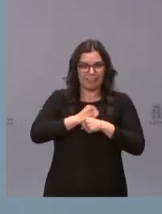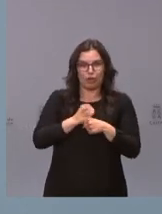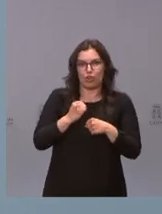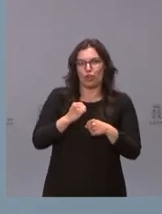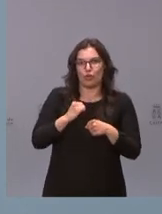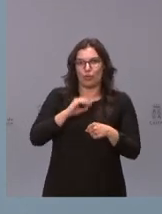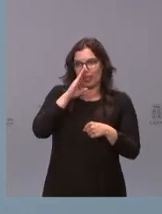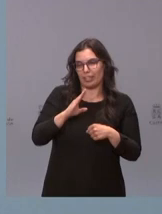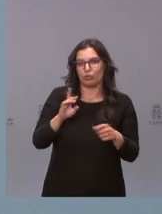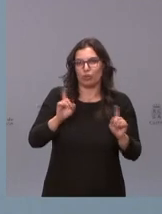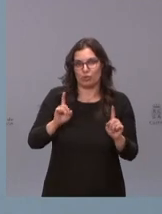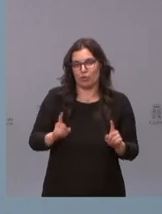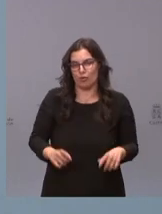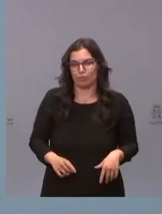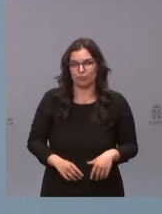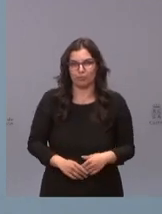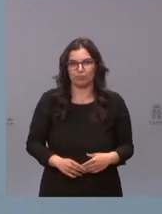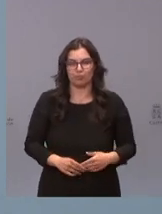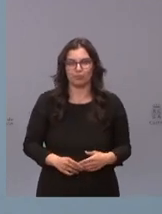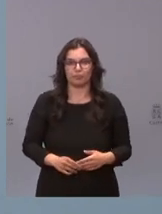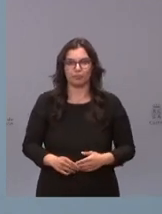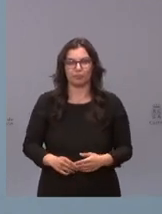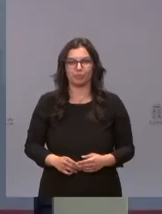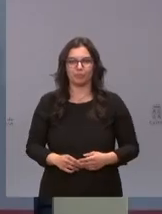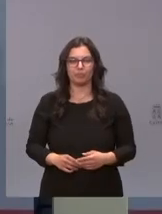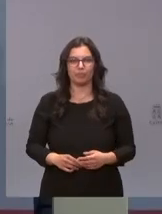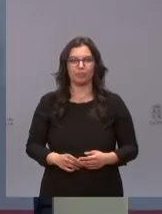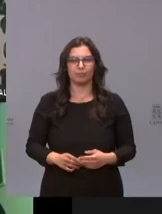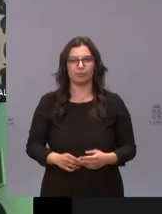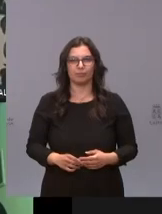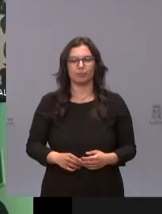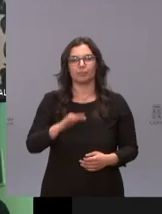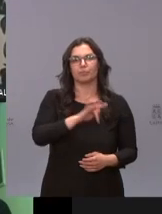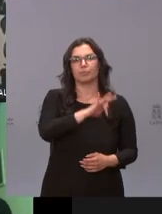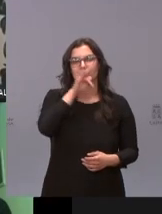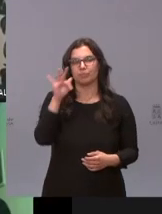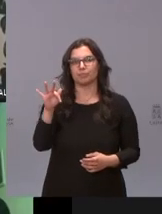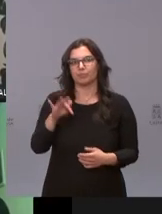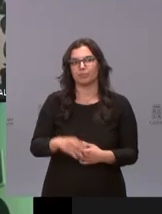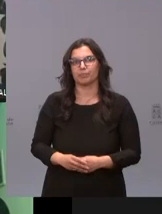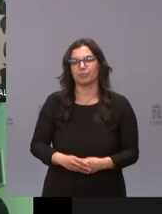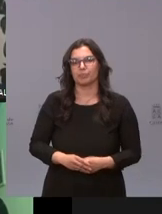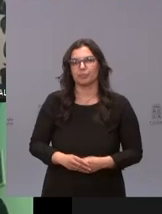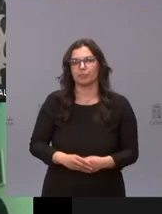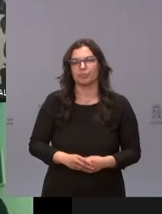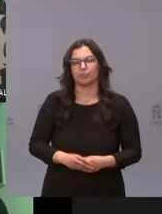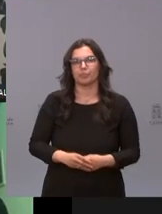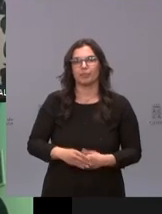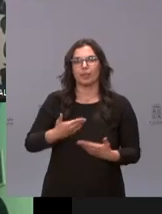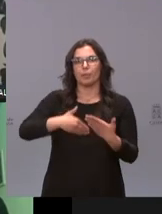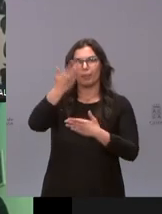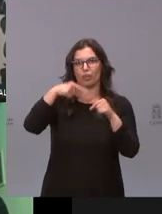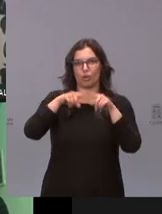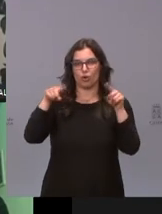directamente el tema hospitalario pregunta a continuación Isidro Serrano del norte de